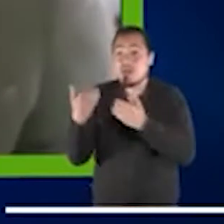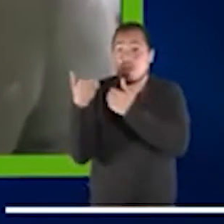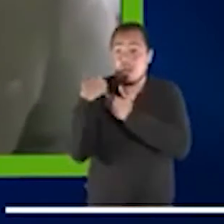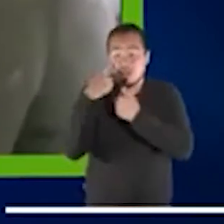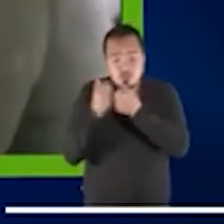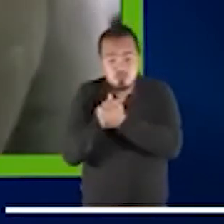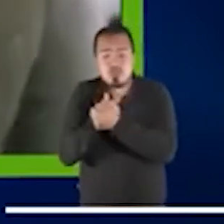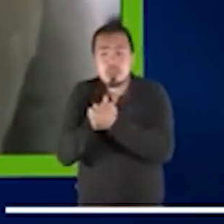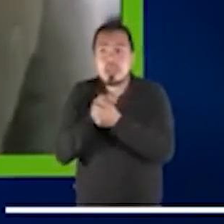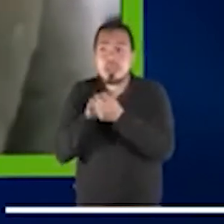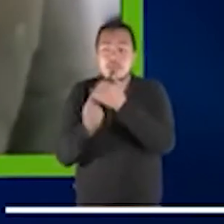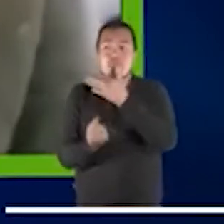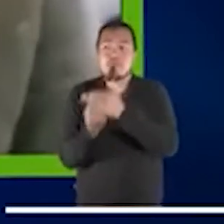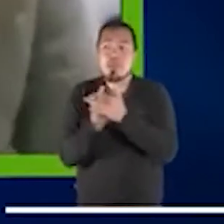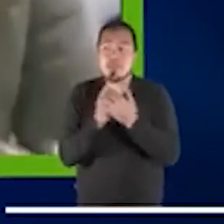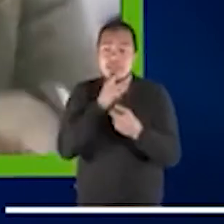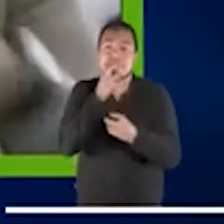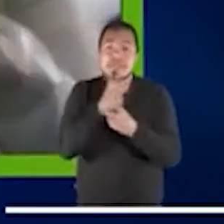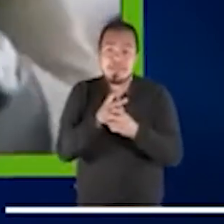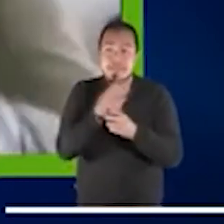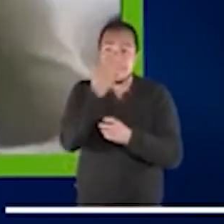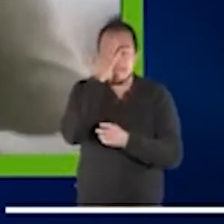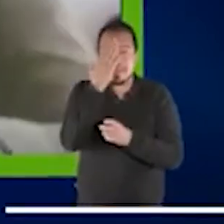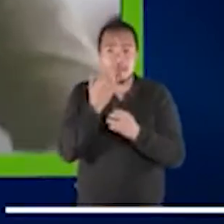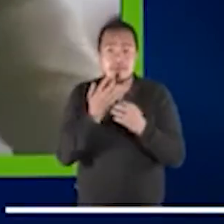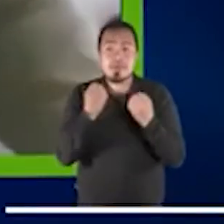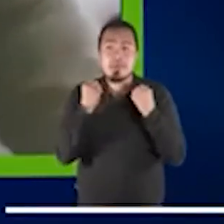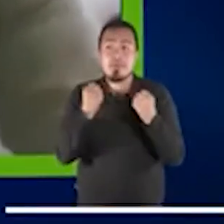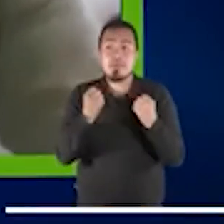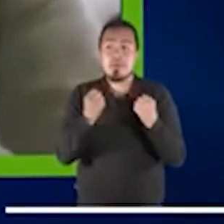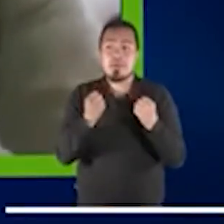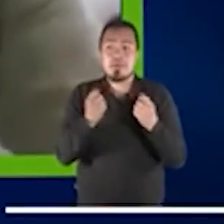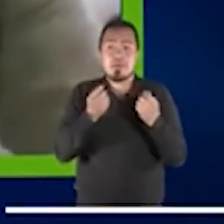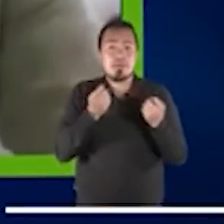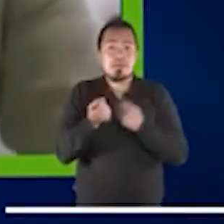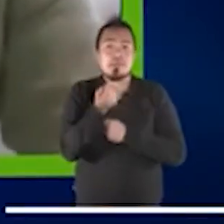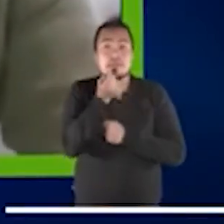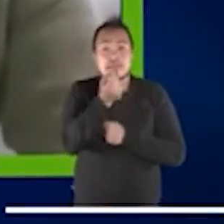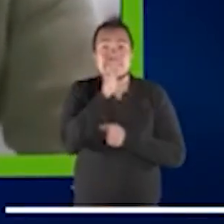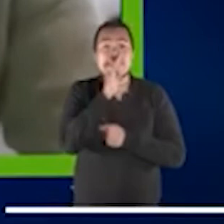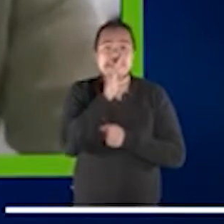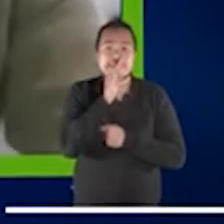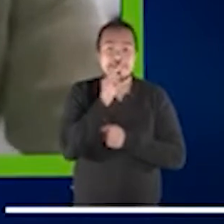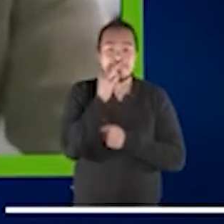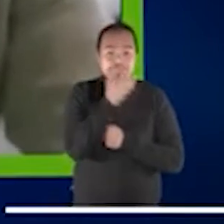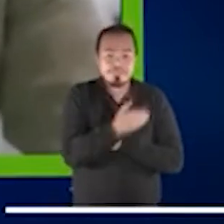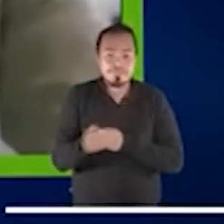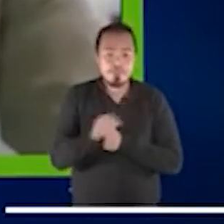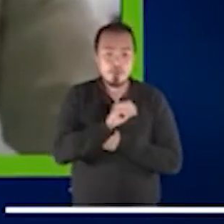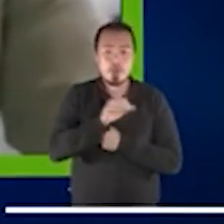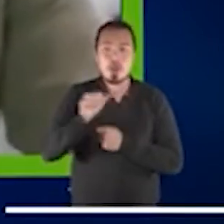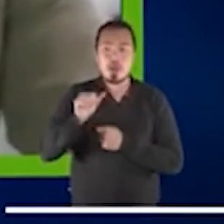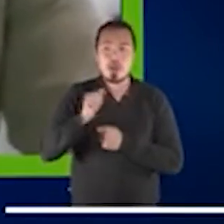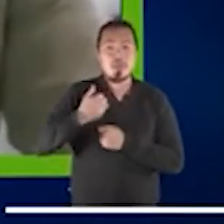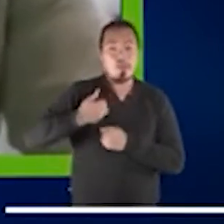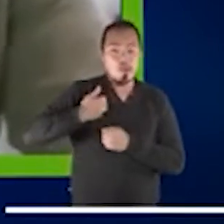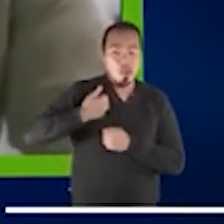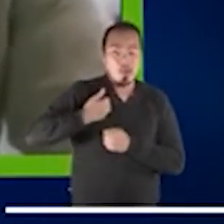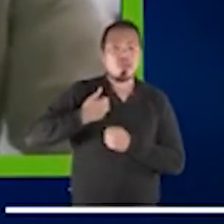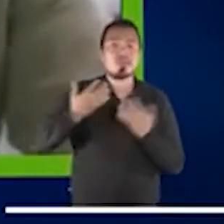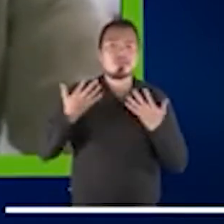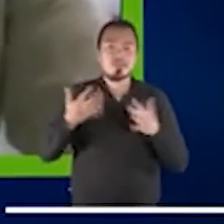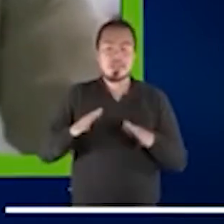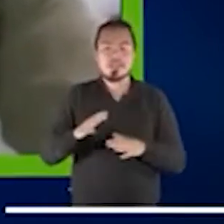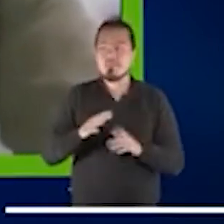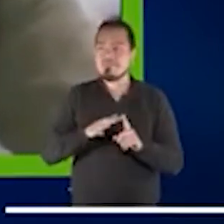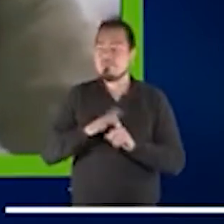crisis, de riesgo. ¿Y de riesgos por qué? Porque realmente los niños y niñas privados de libertad y adolescentes han venido